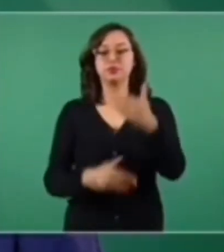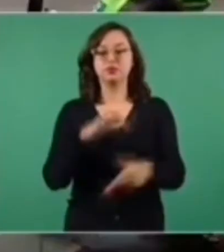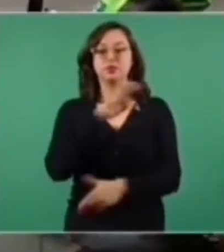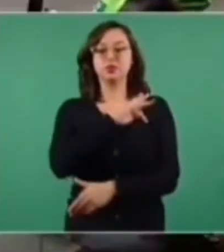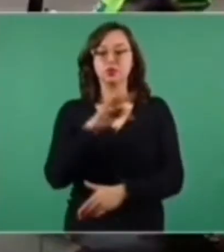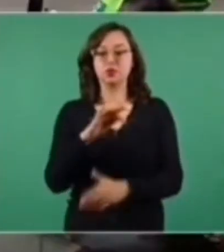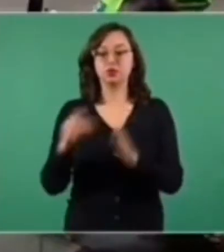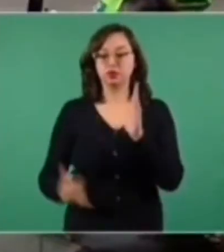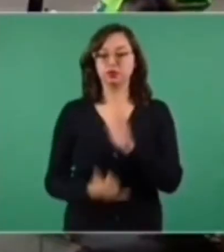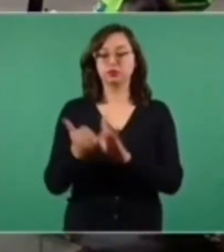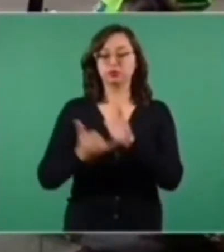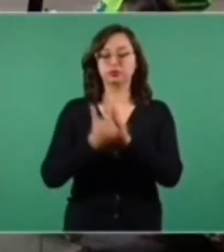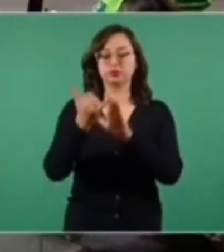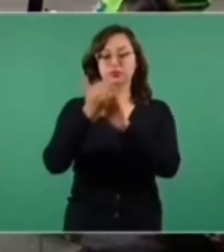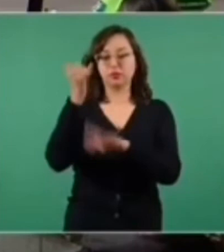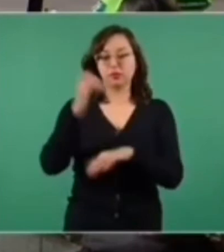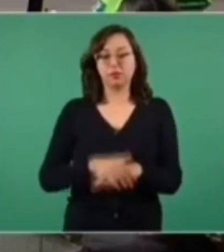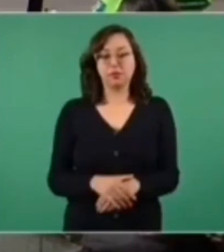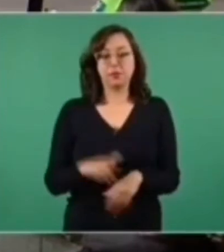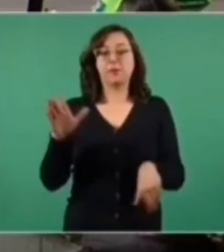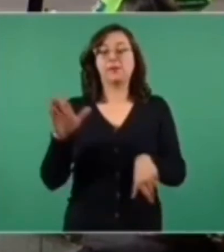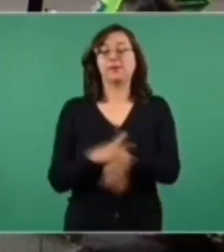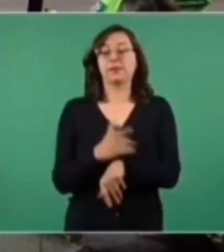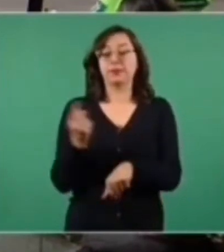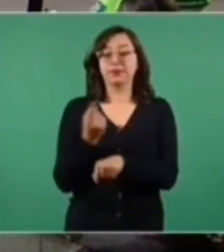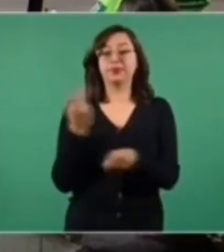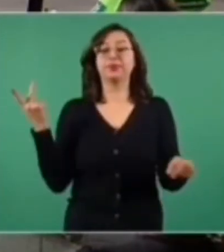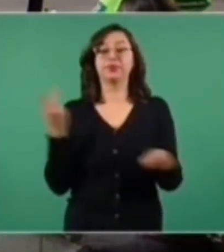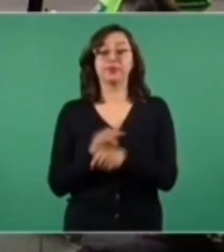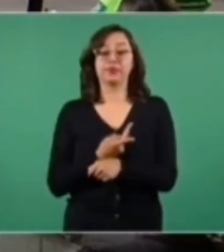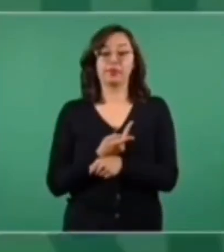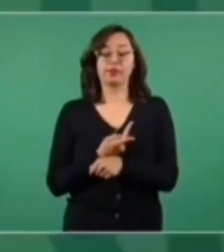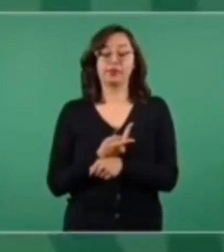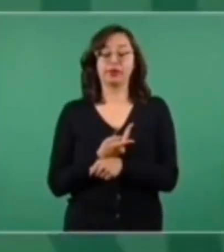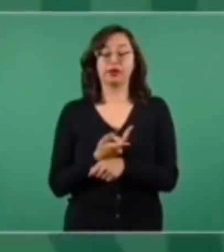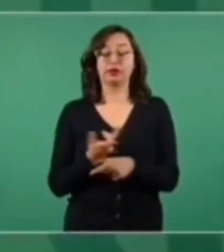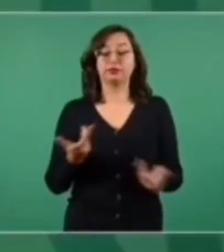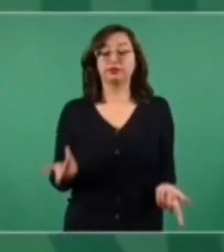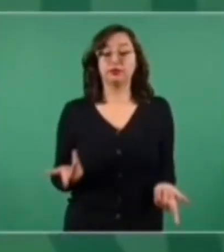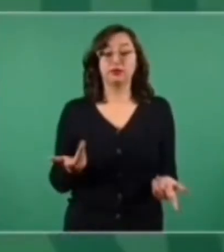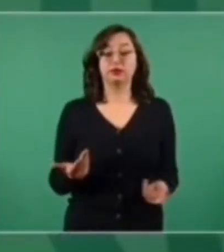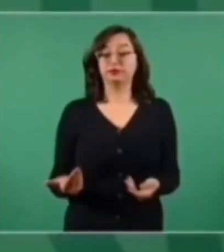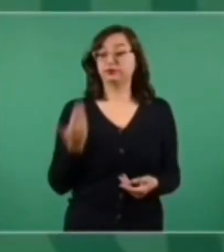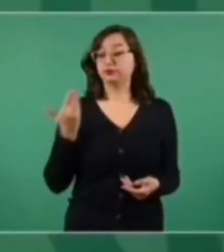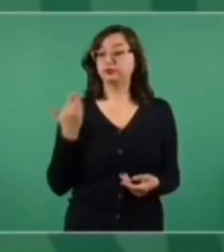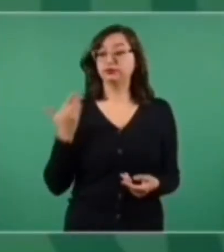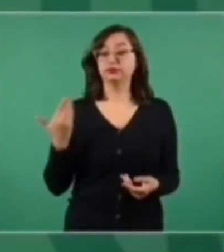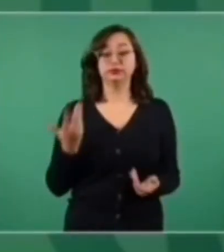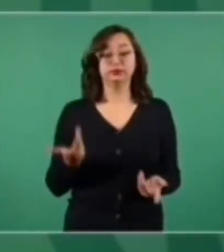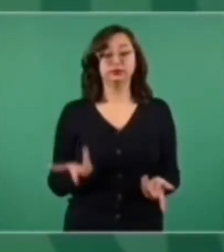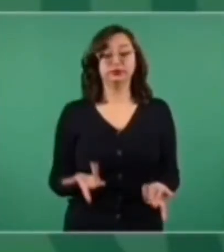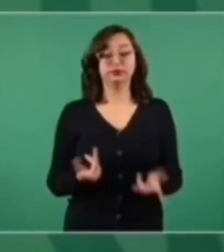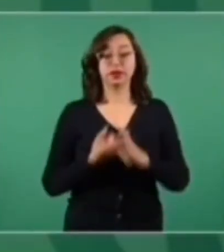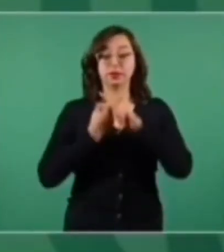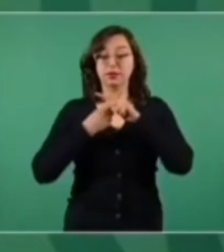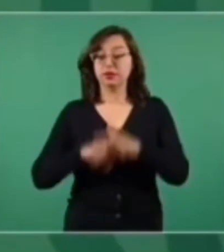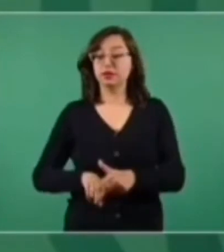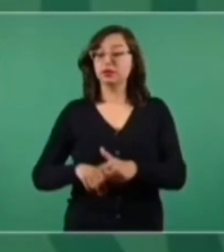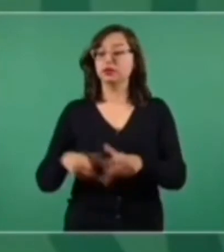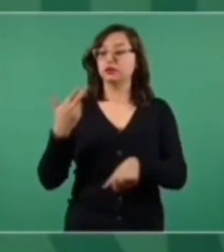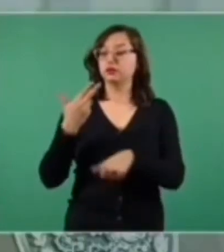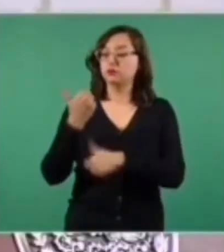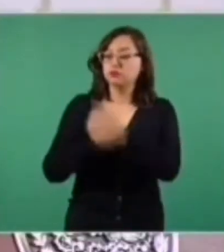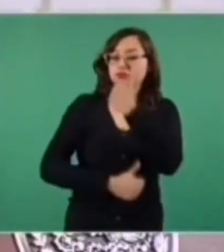Porque apenas estábamos iniciando con las licitaciones